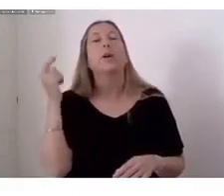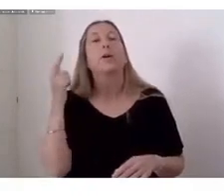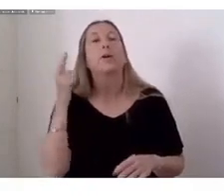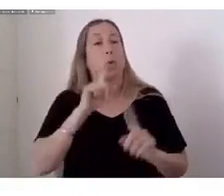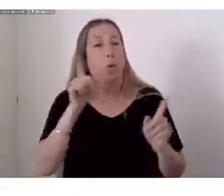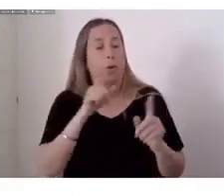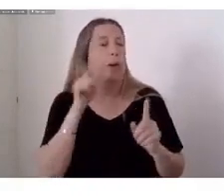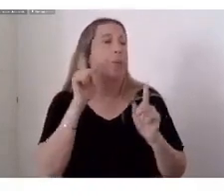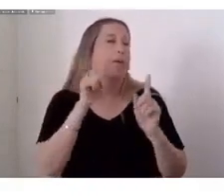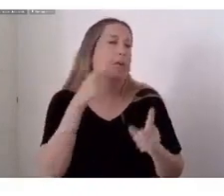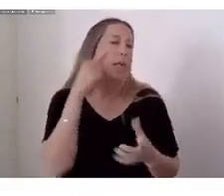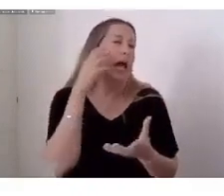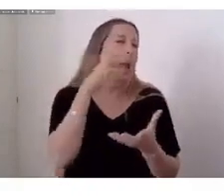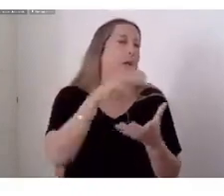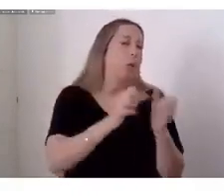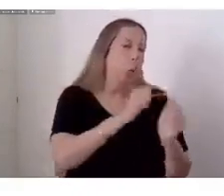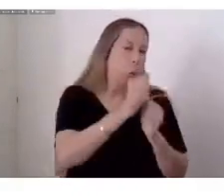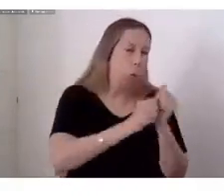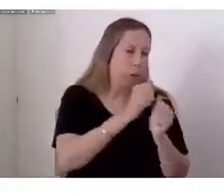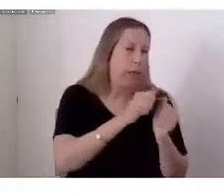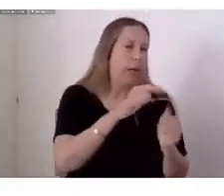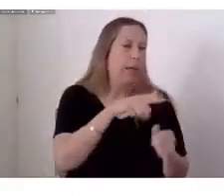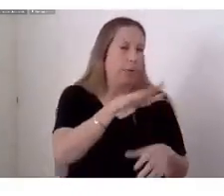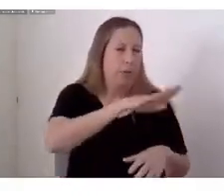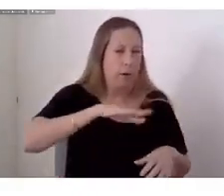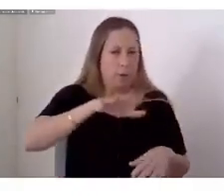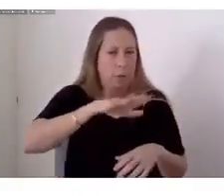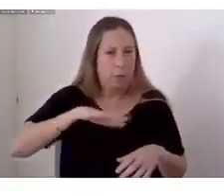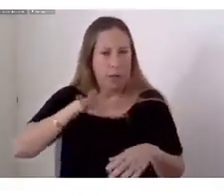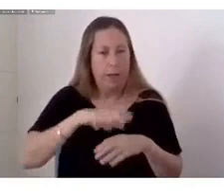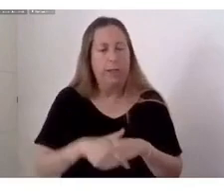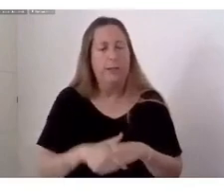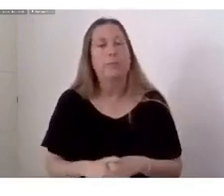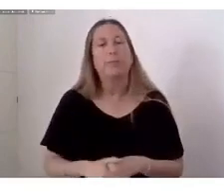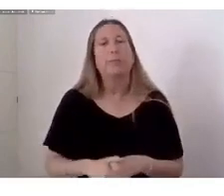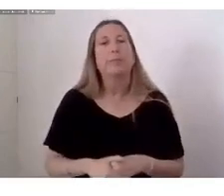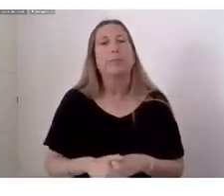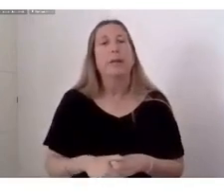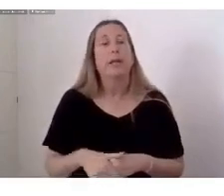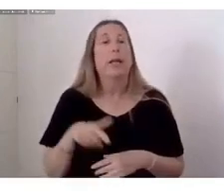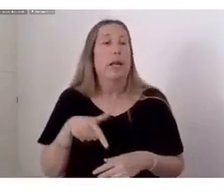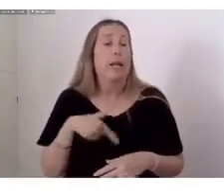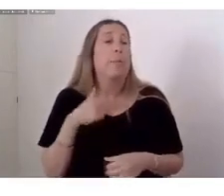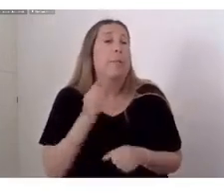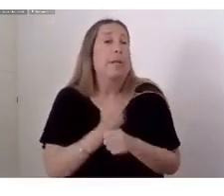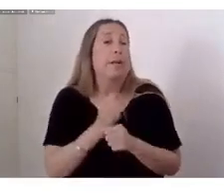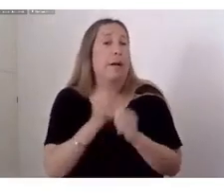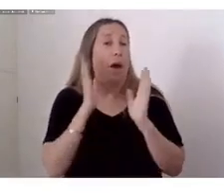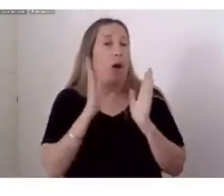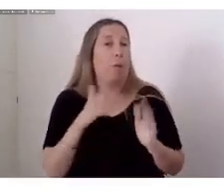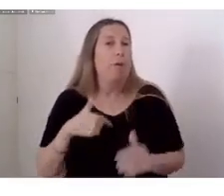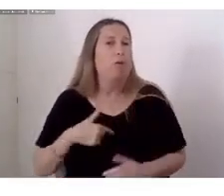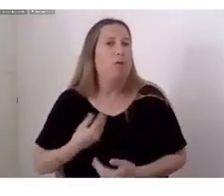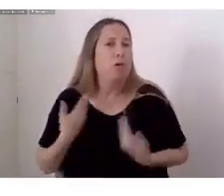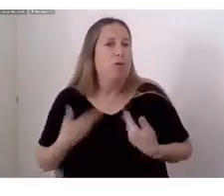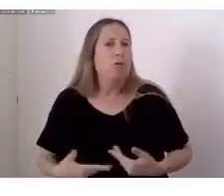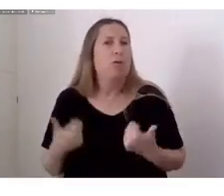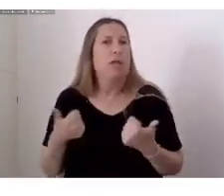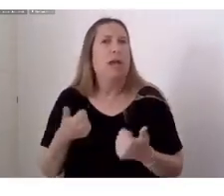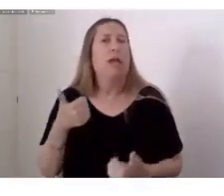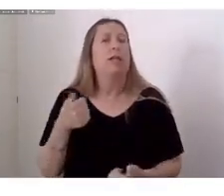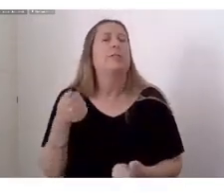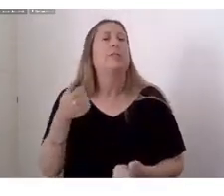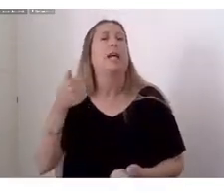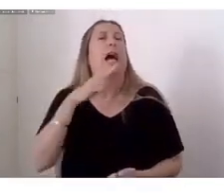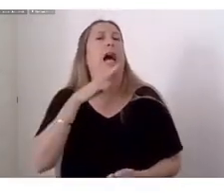la industria Así que Esto es un poco lo que Lo que hago Pero lo que soy Es Artivista Por los